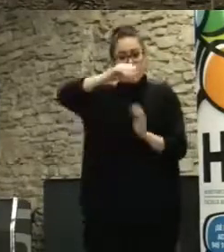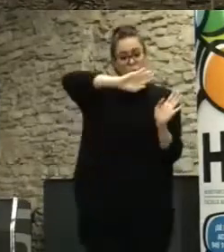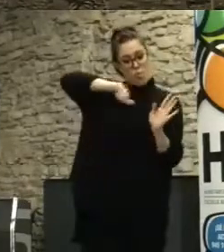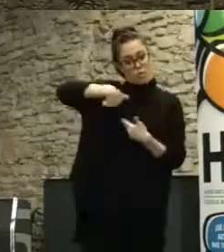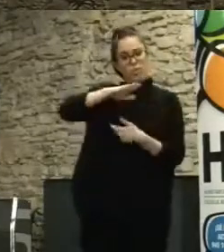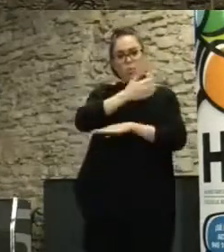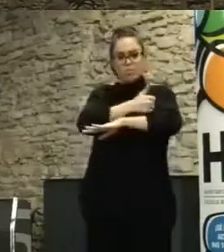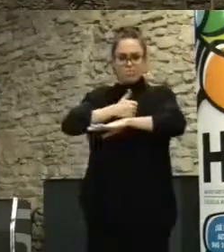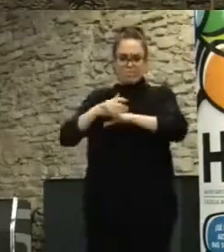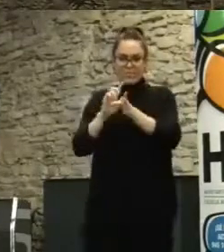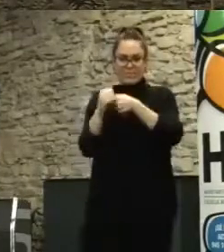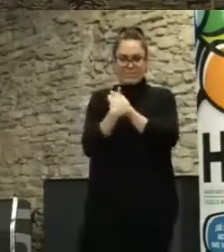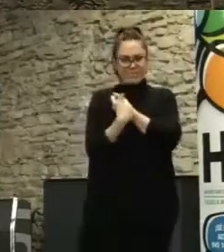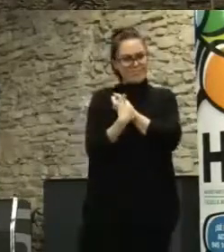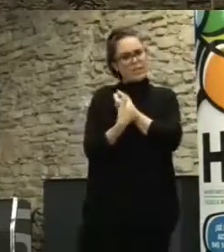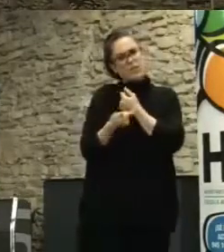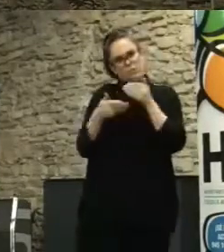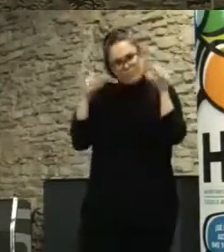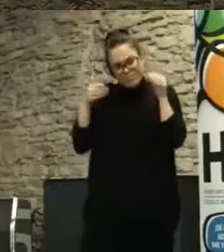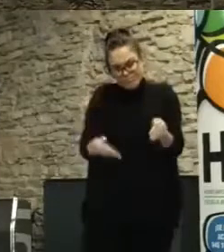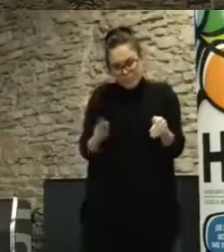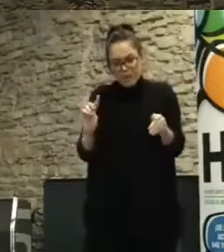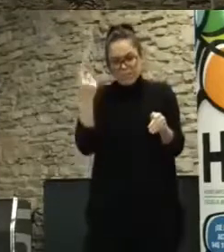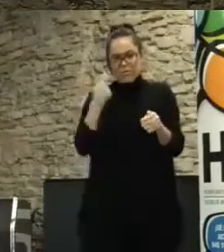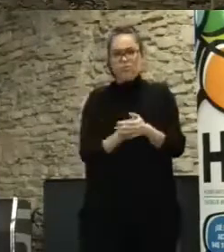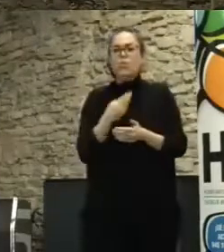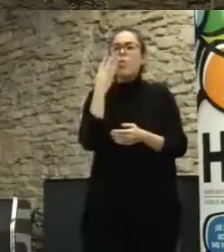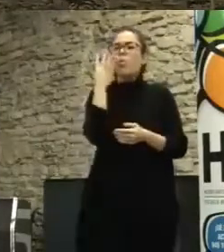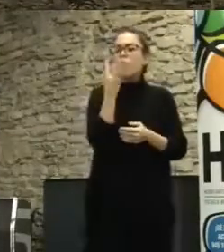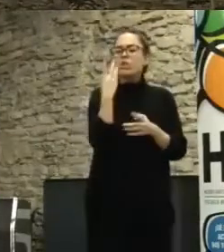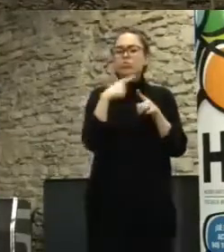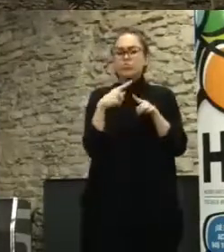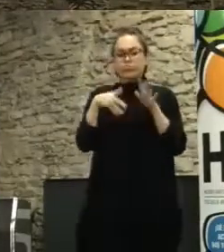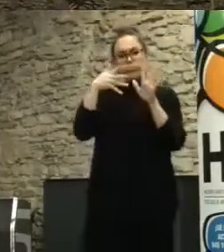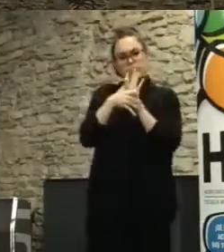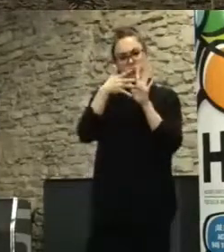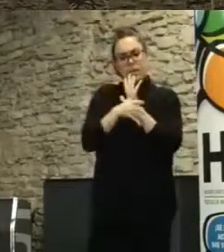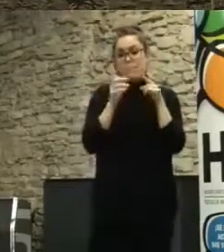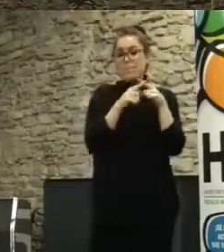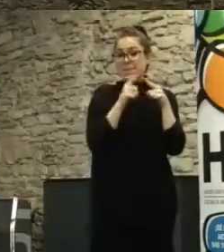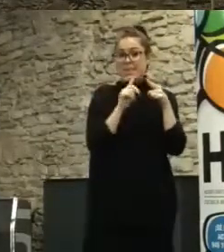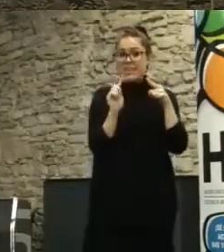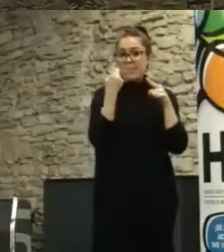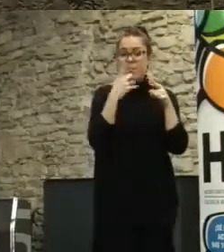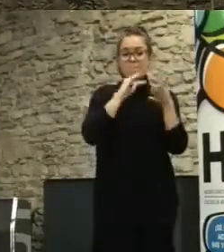Y, bueno, las cuatro grandes tendencias. Voy a hablar de cuatro. La primera de ellas son los mecanismos button-up, famosos